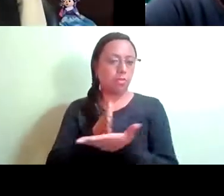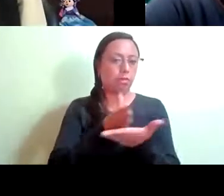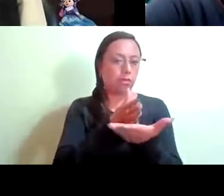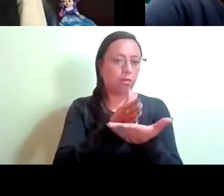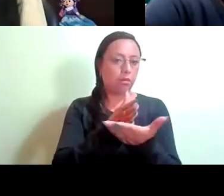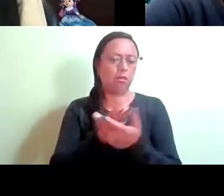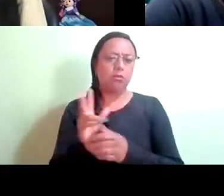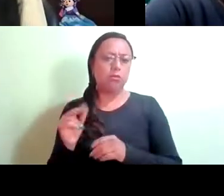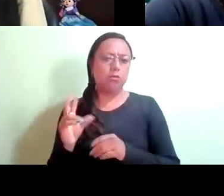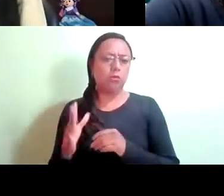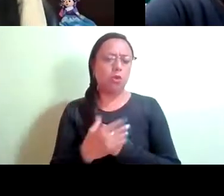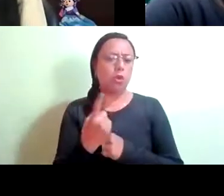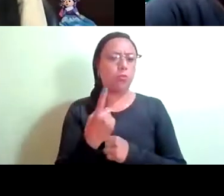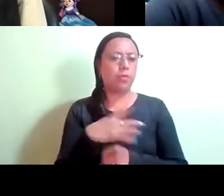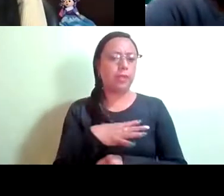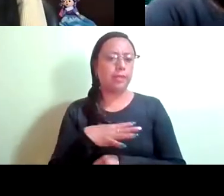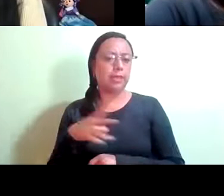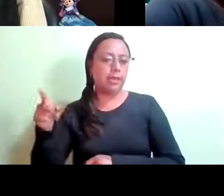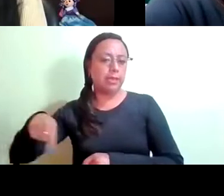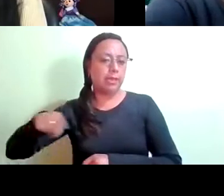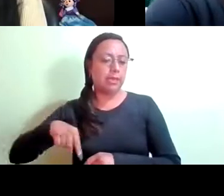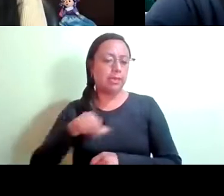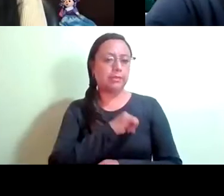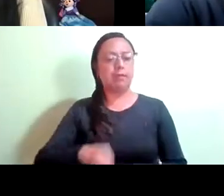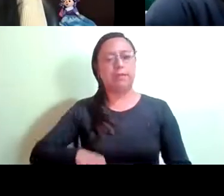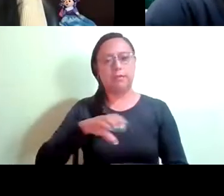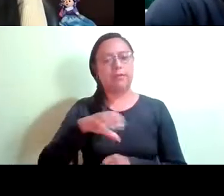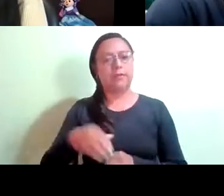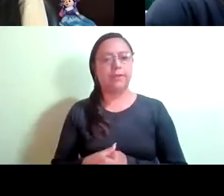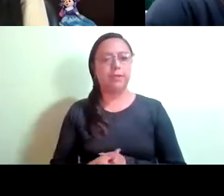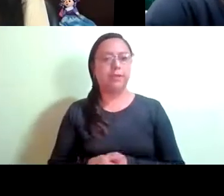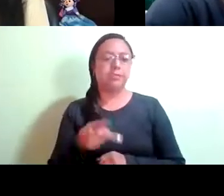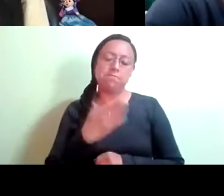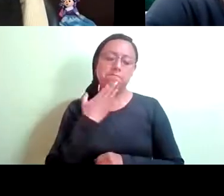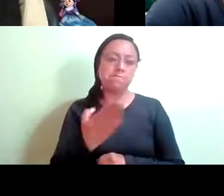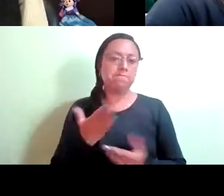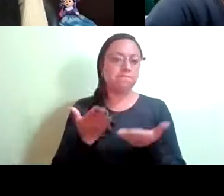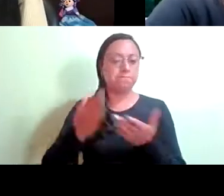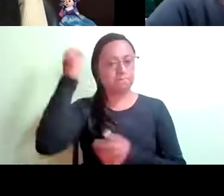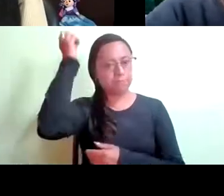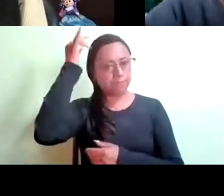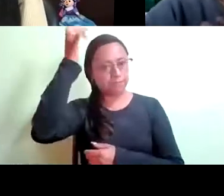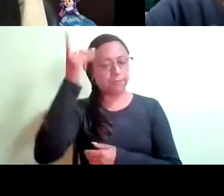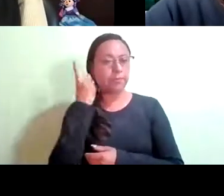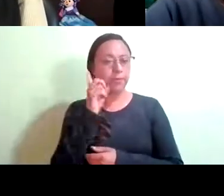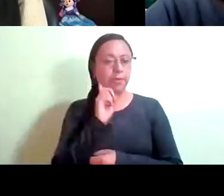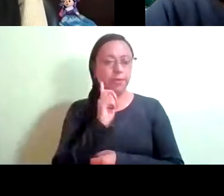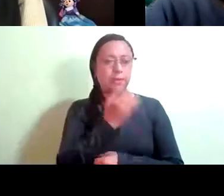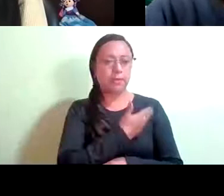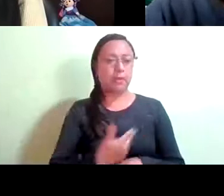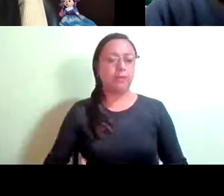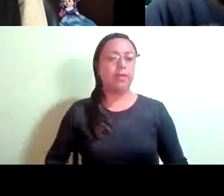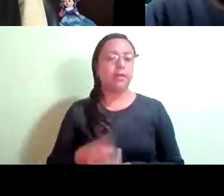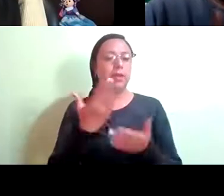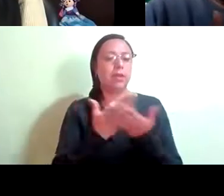eh, de manera constitucional las alcaldías, pero ahí está la reflexión, diputada presidenta, diputado Ricardo Rubio, a efecto de que en lo personal